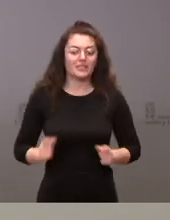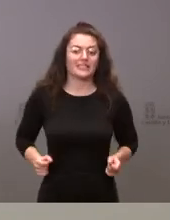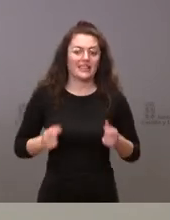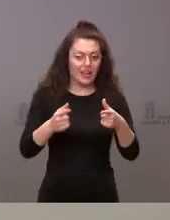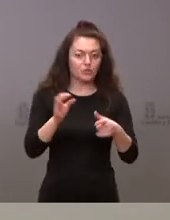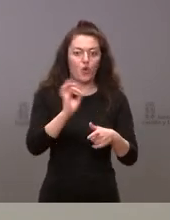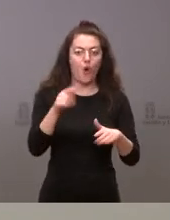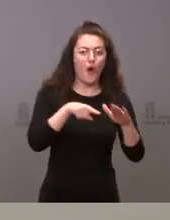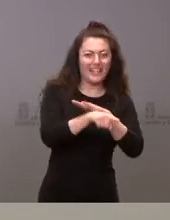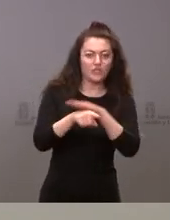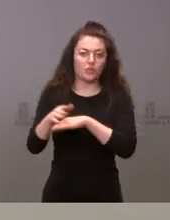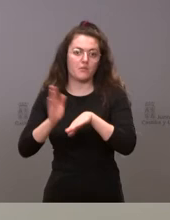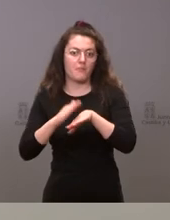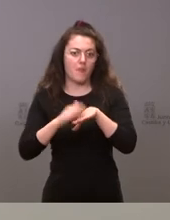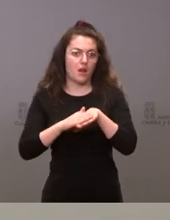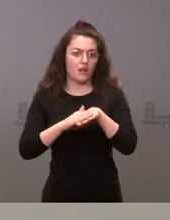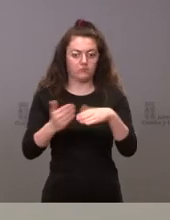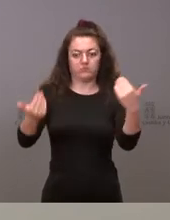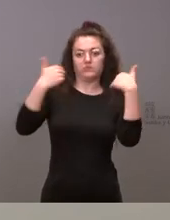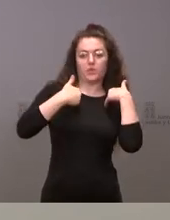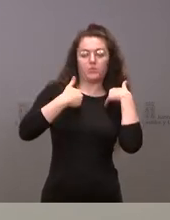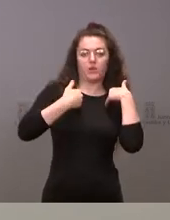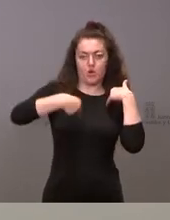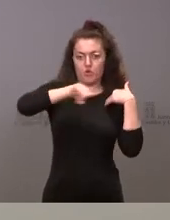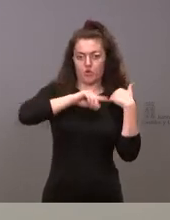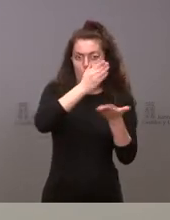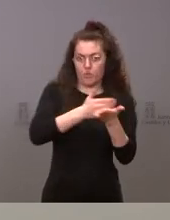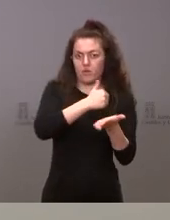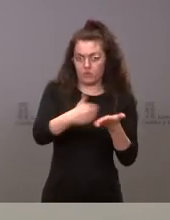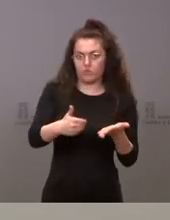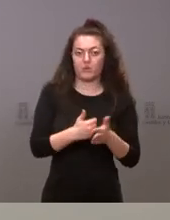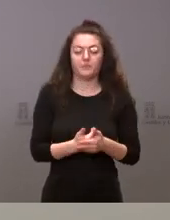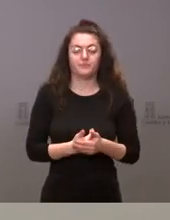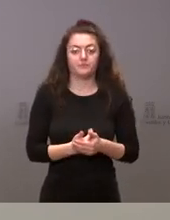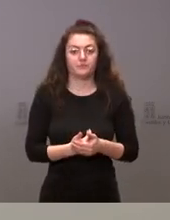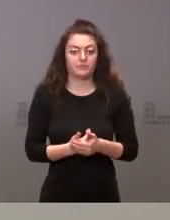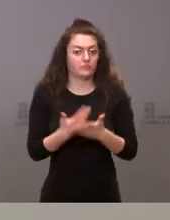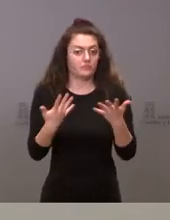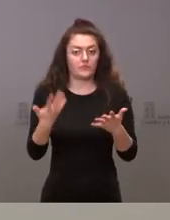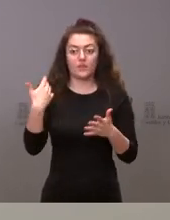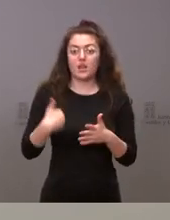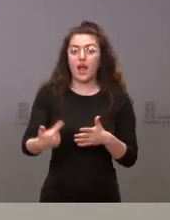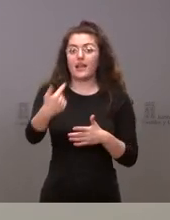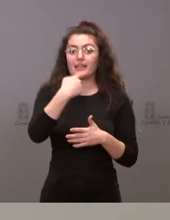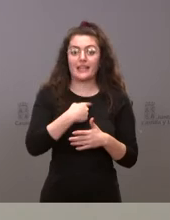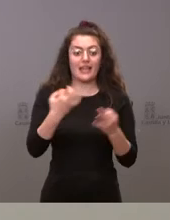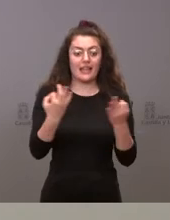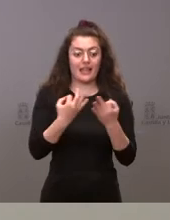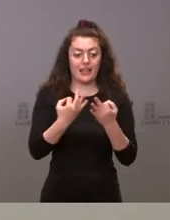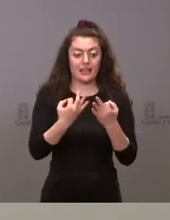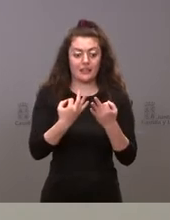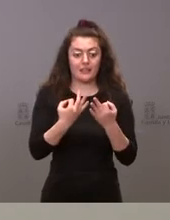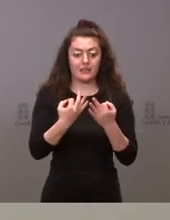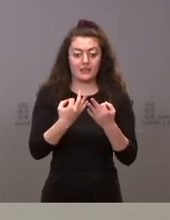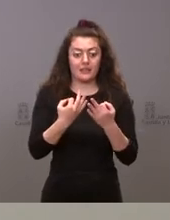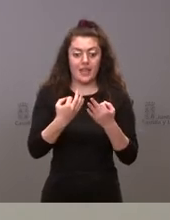que nos pudiera corresponder a las comunidades autónomas como les digo lo que nos han ya informado es la llegada de estas 85